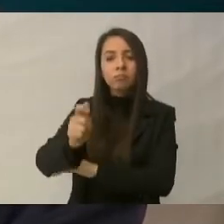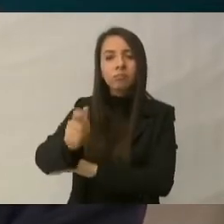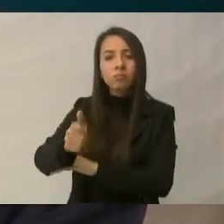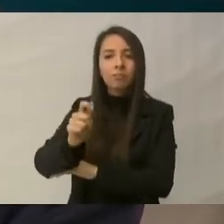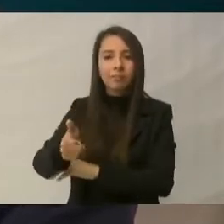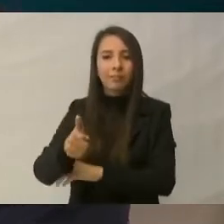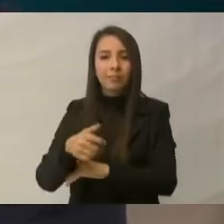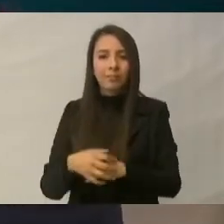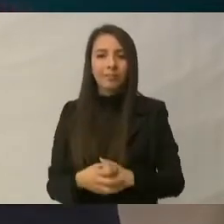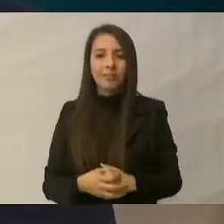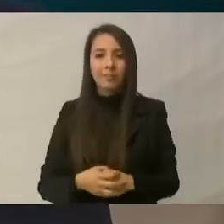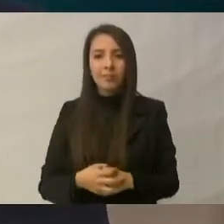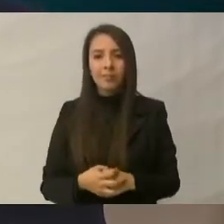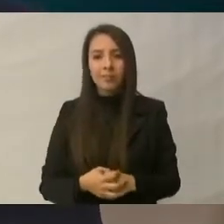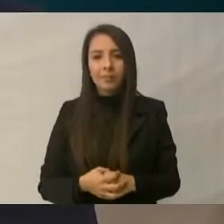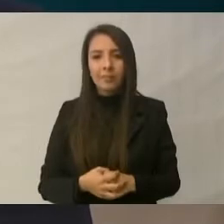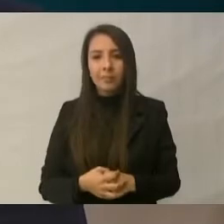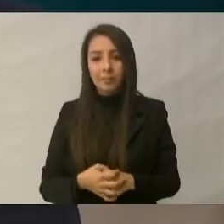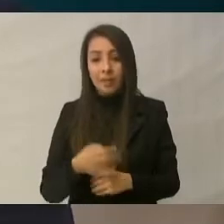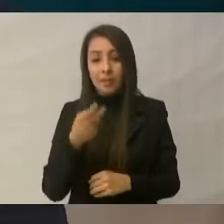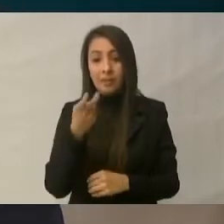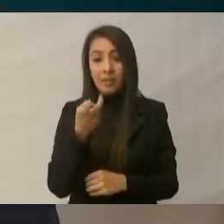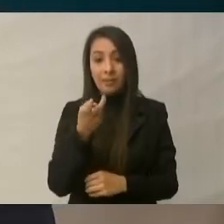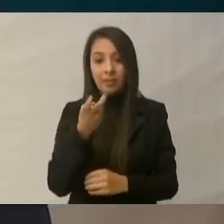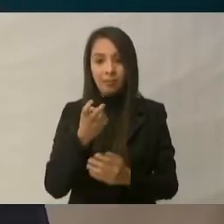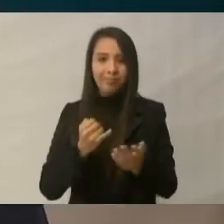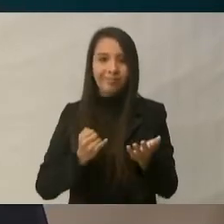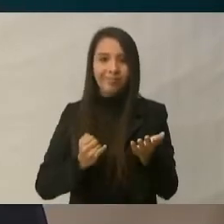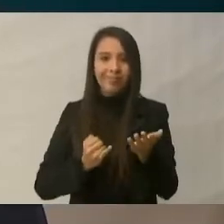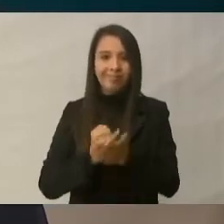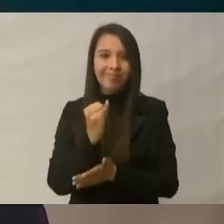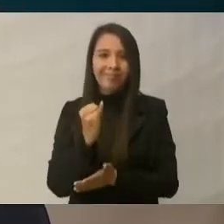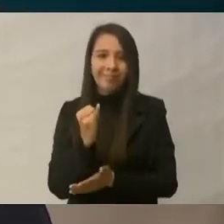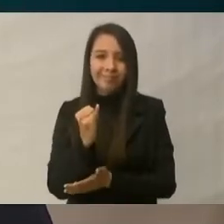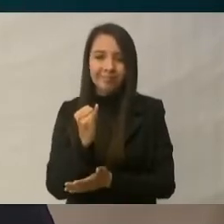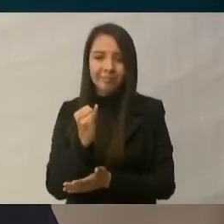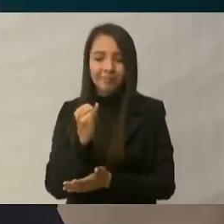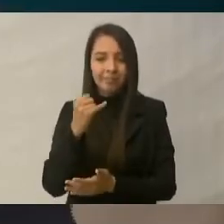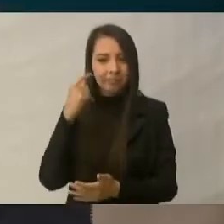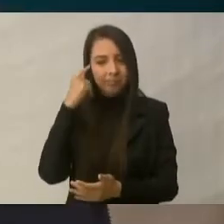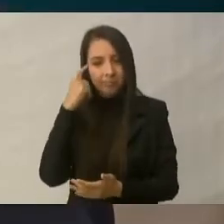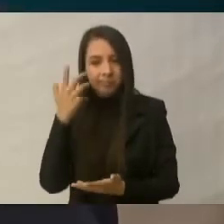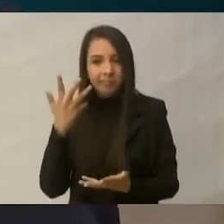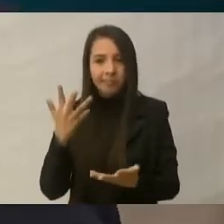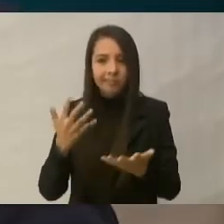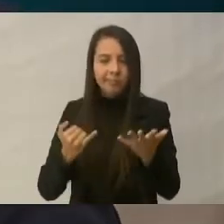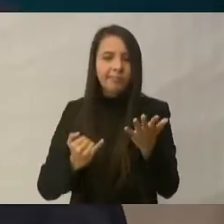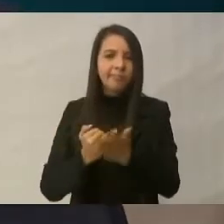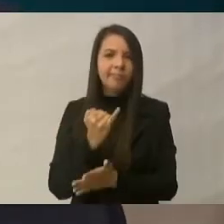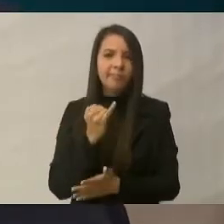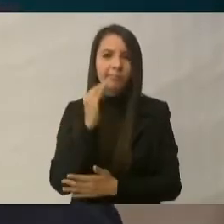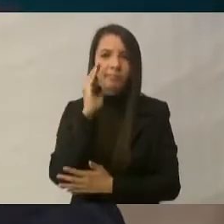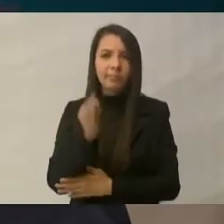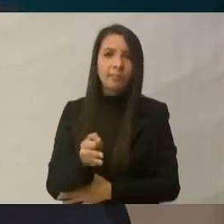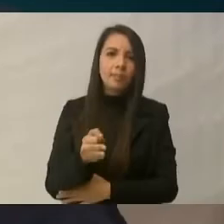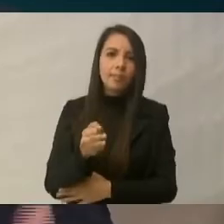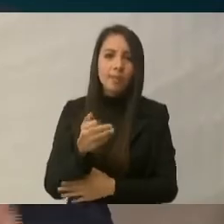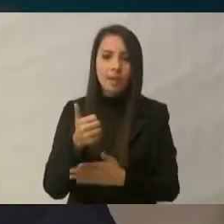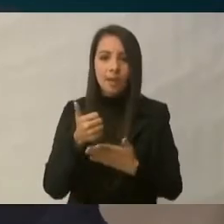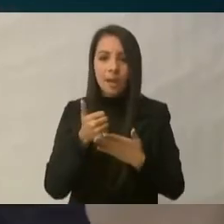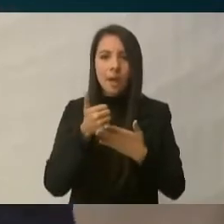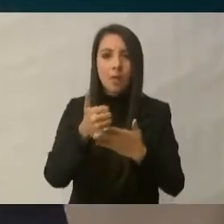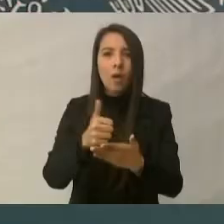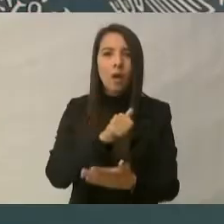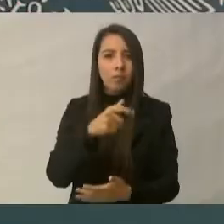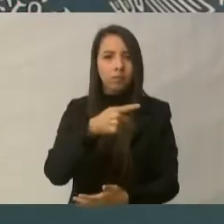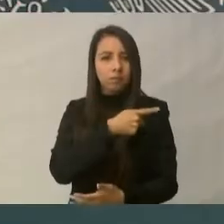Esto y la decisión que tomamos de ayudar de abajo hacia arriba